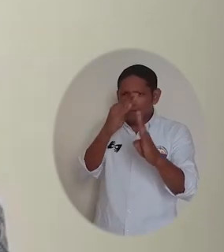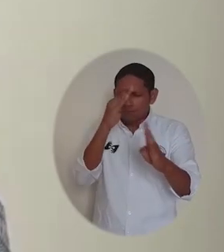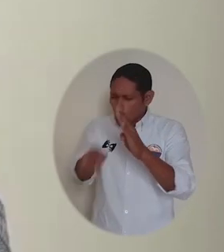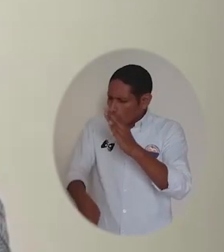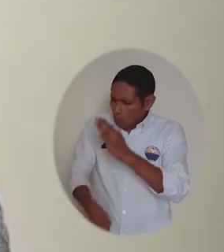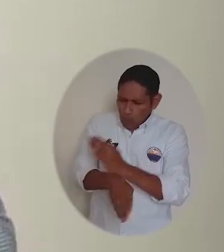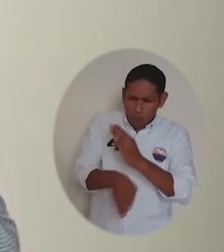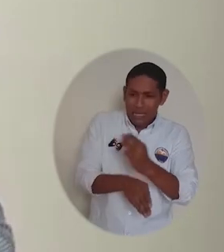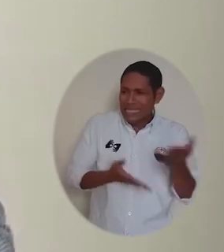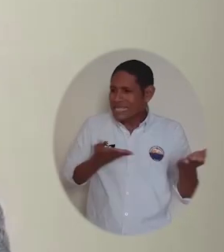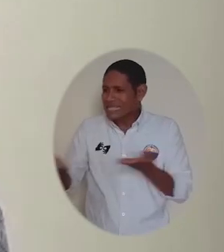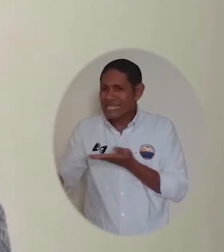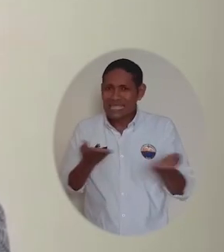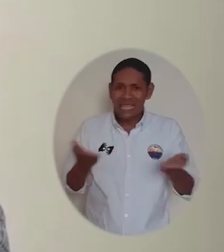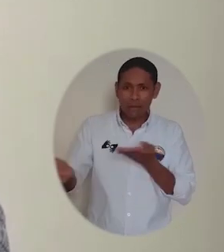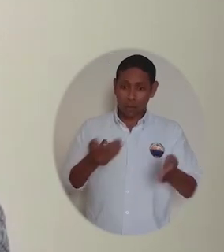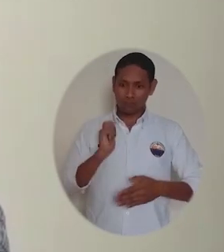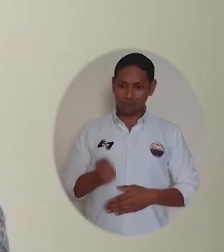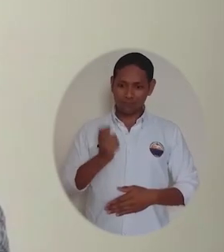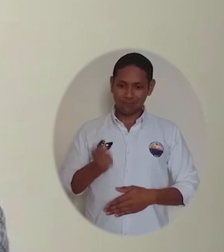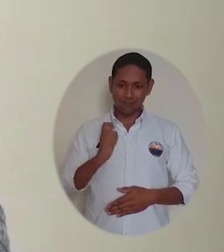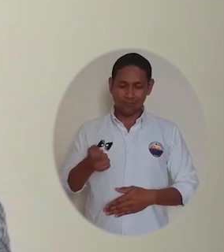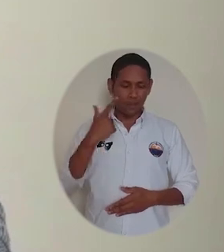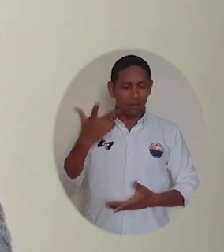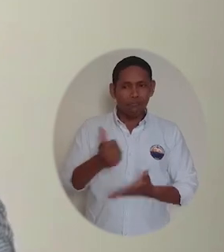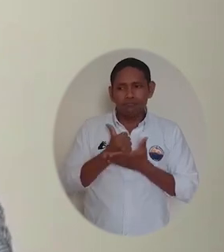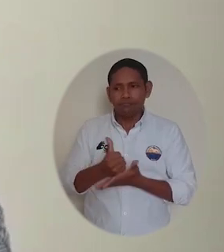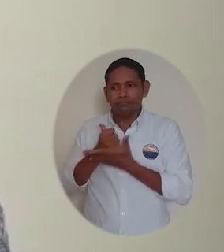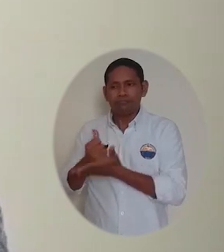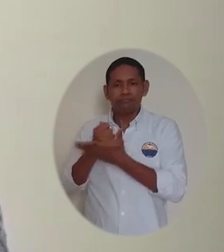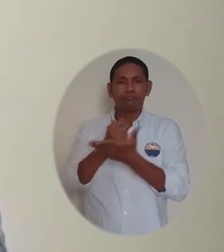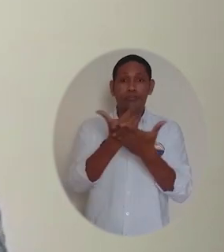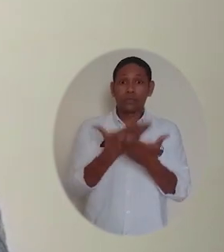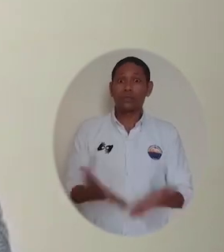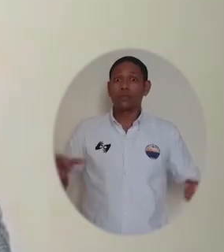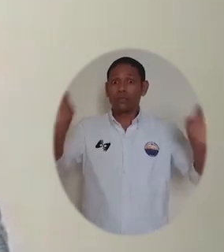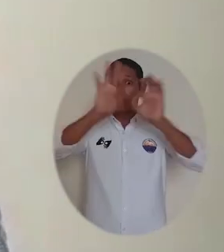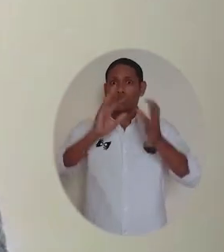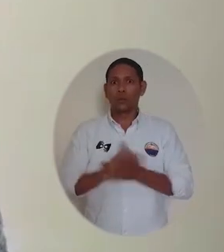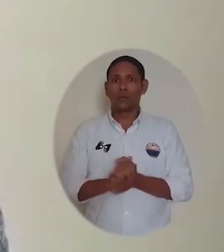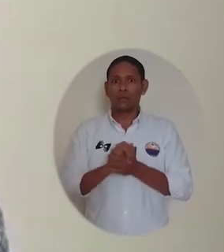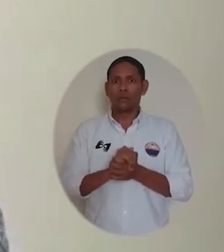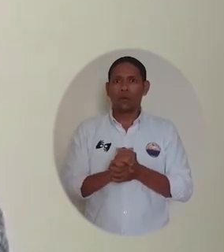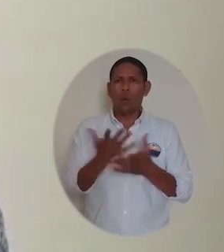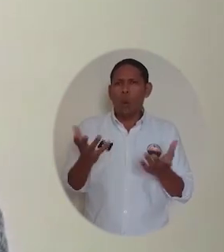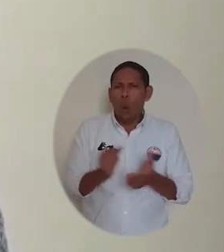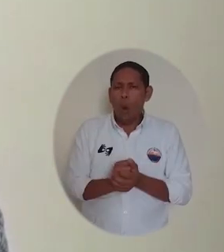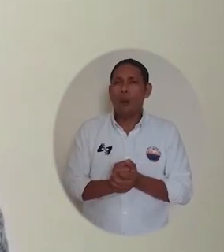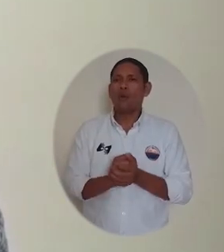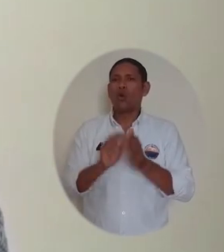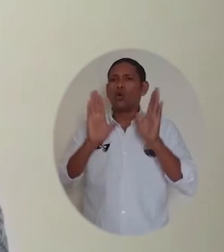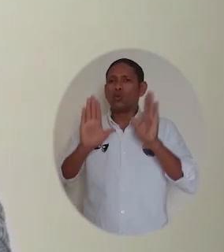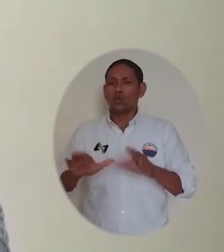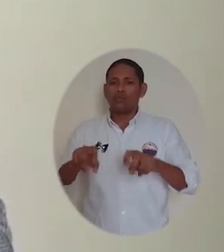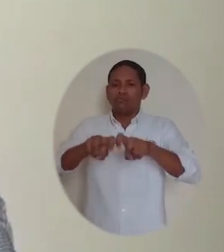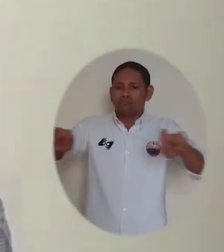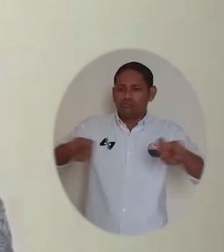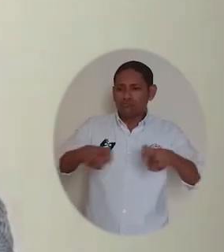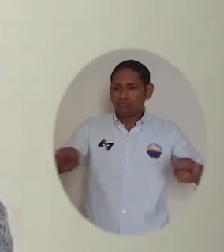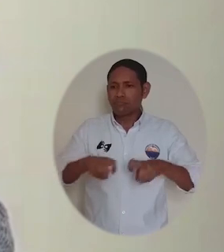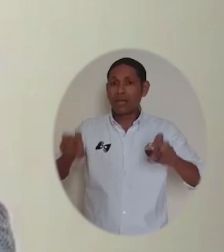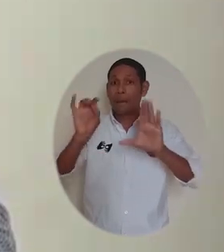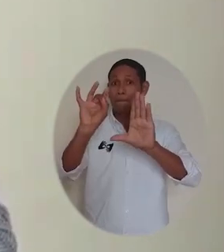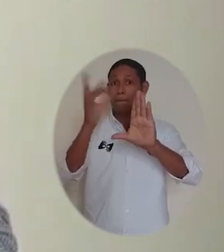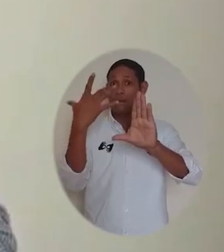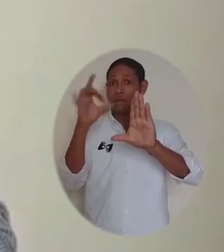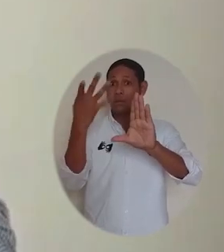utilizando la Universidad de Magdalena para seguir prestando el servicio en el consultorio jurídico centro de conciliación a través de